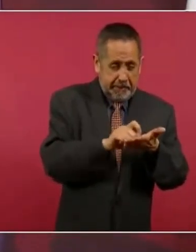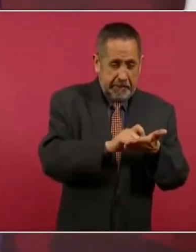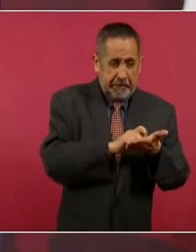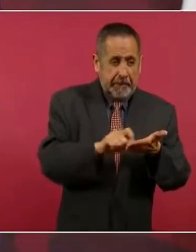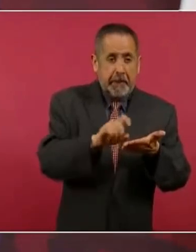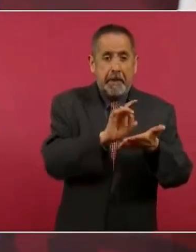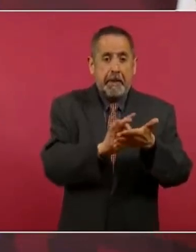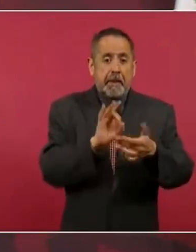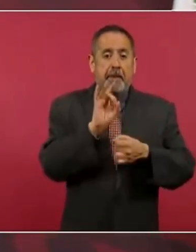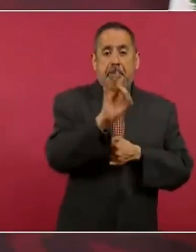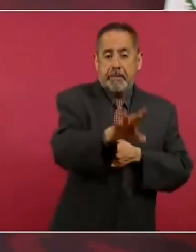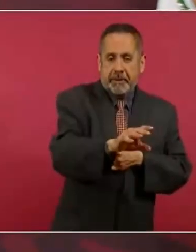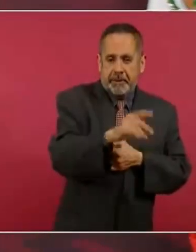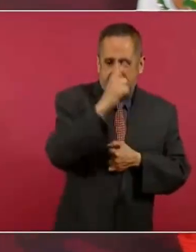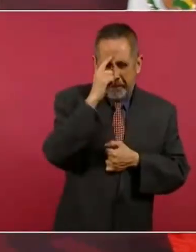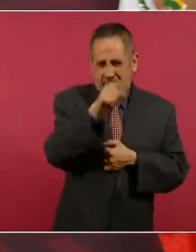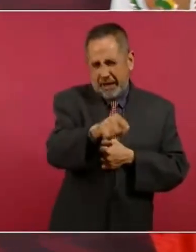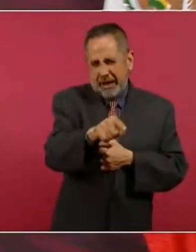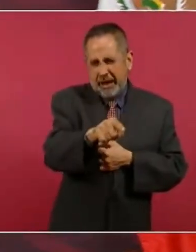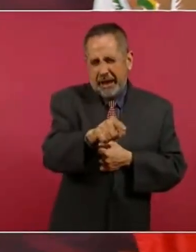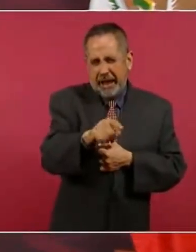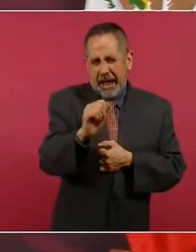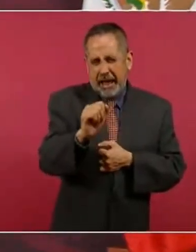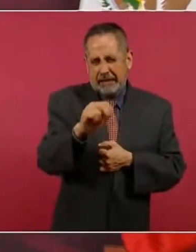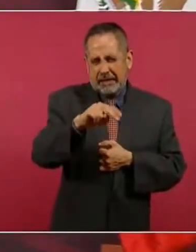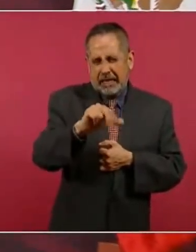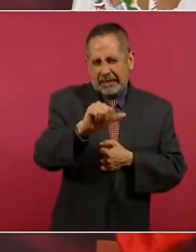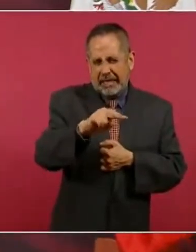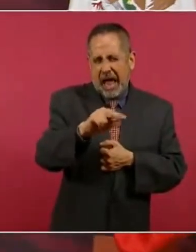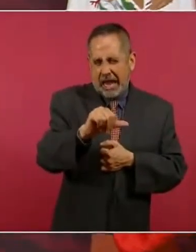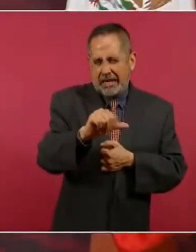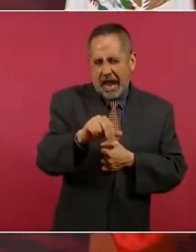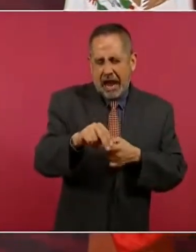y es una carta histórica